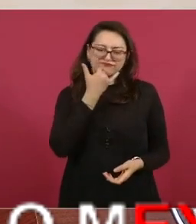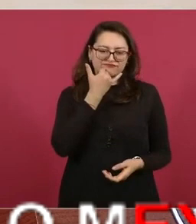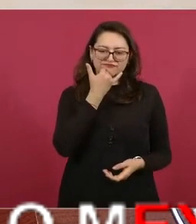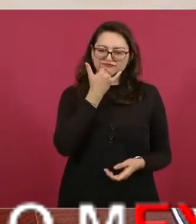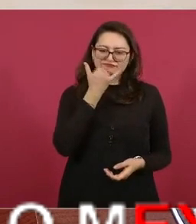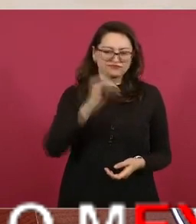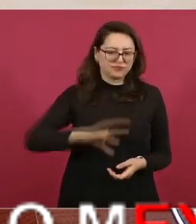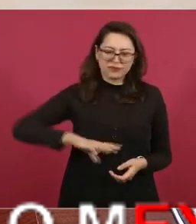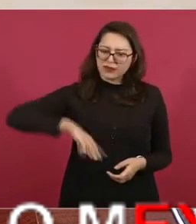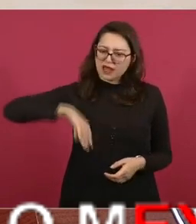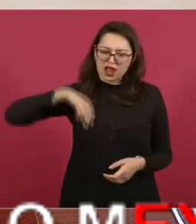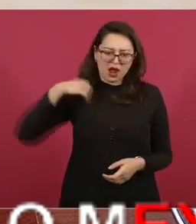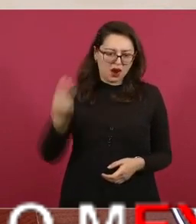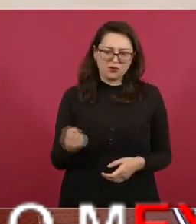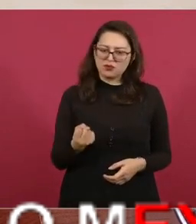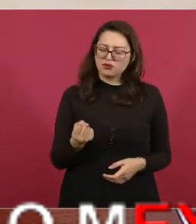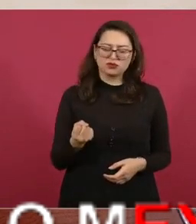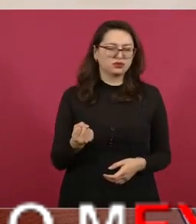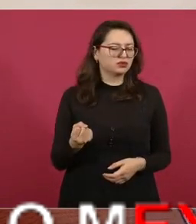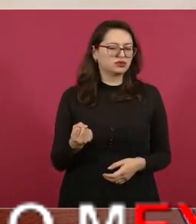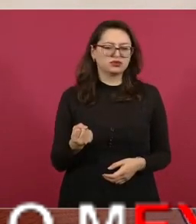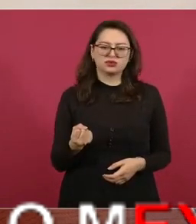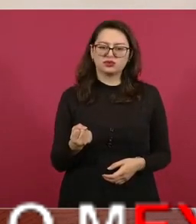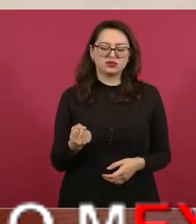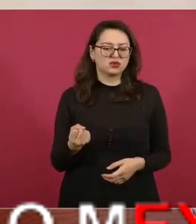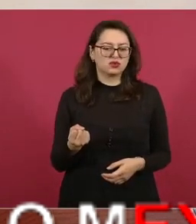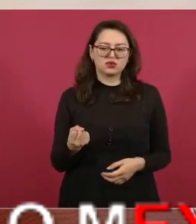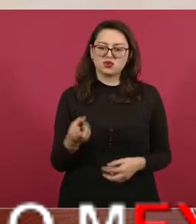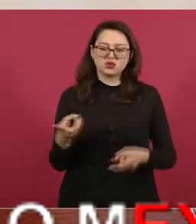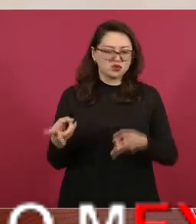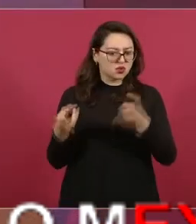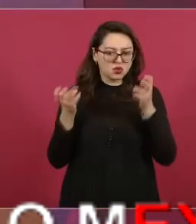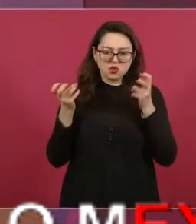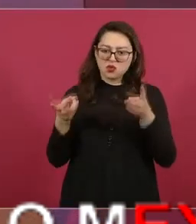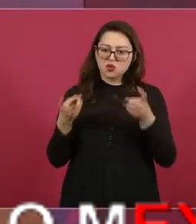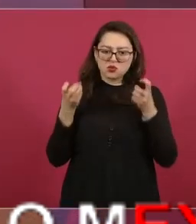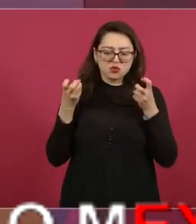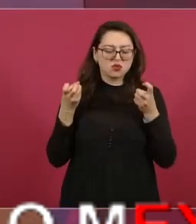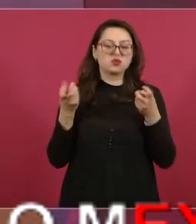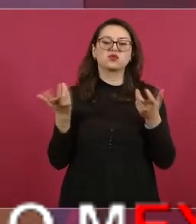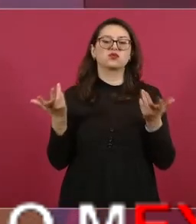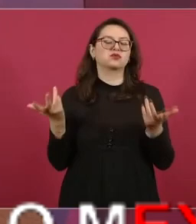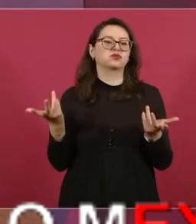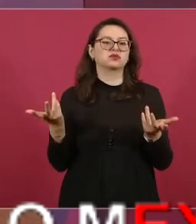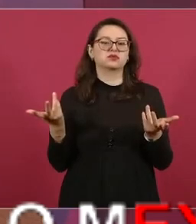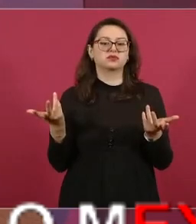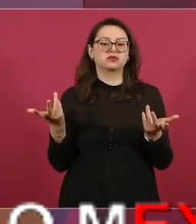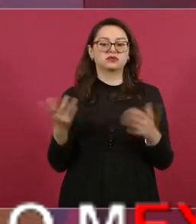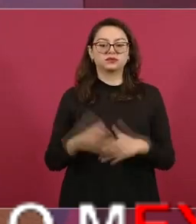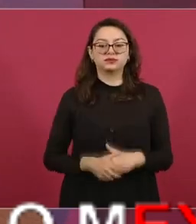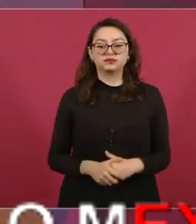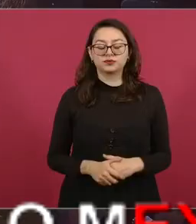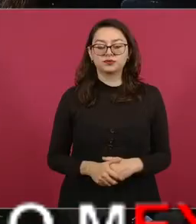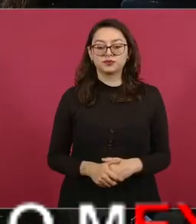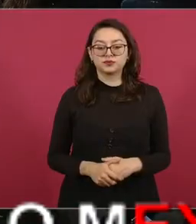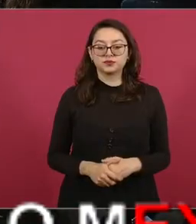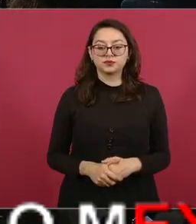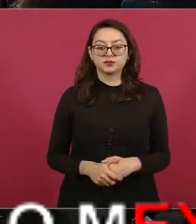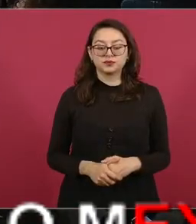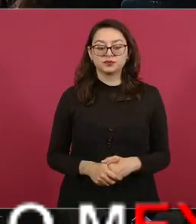¿cómo se le llama eso?